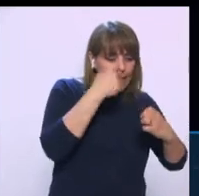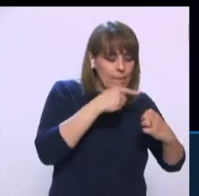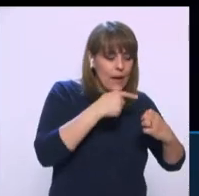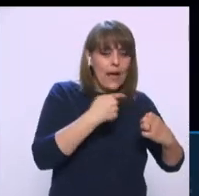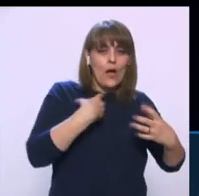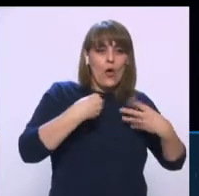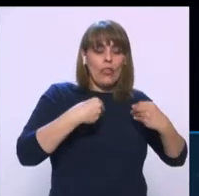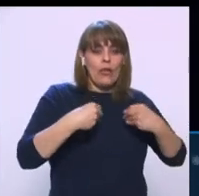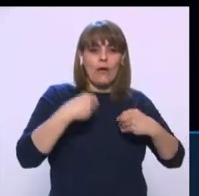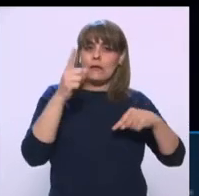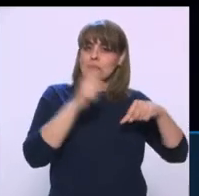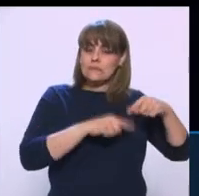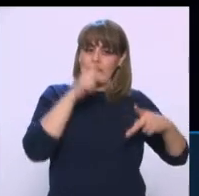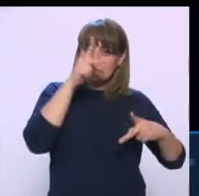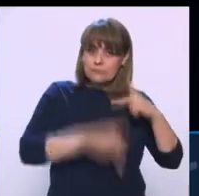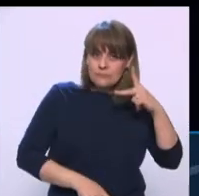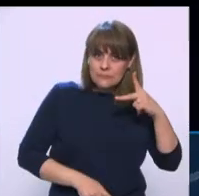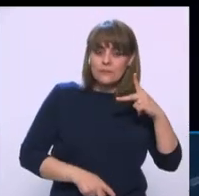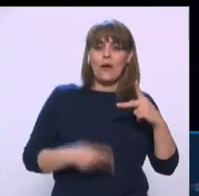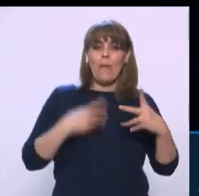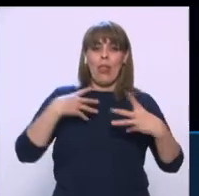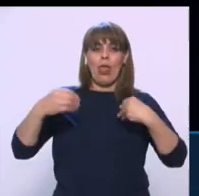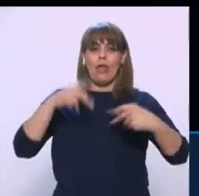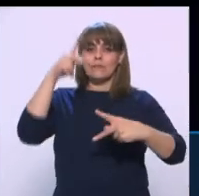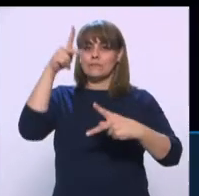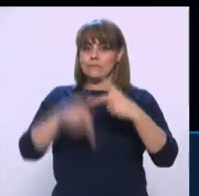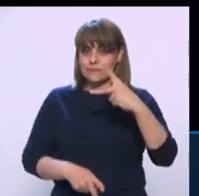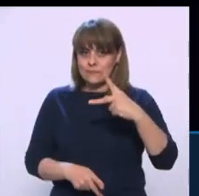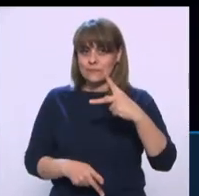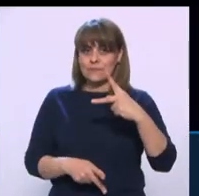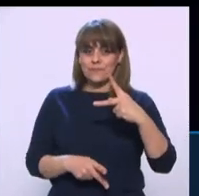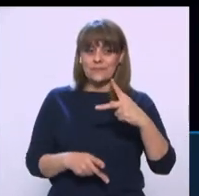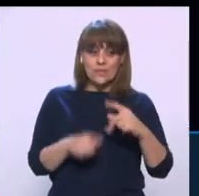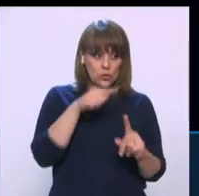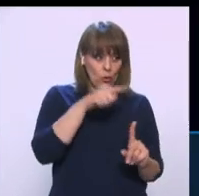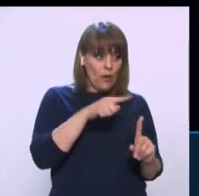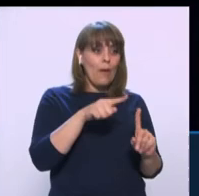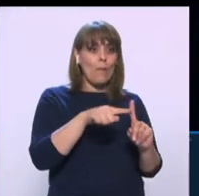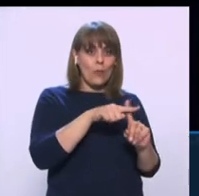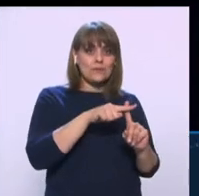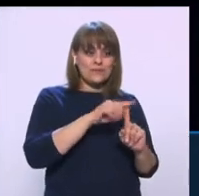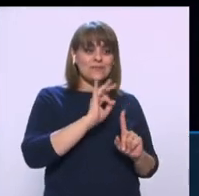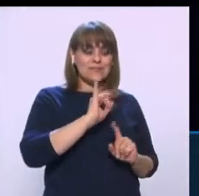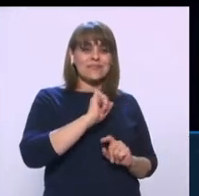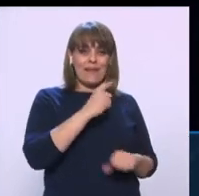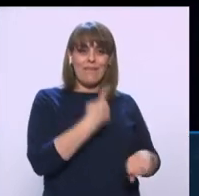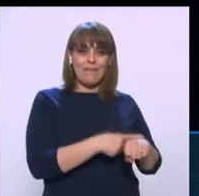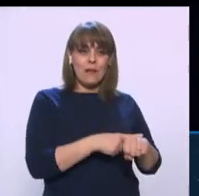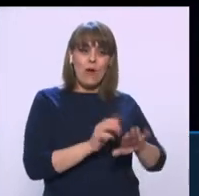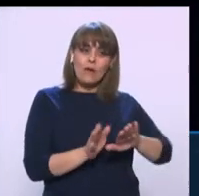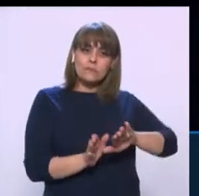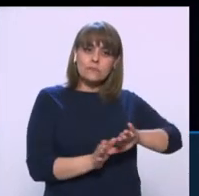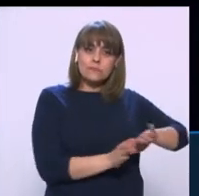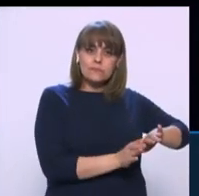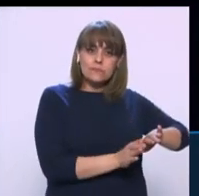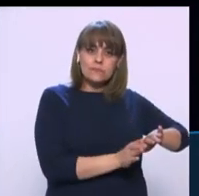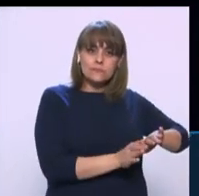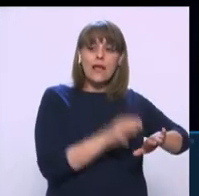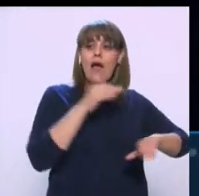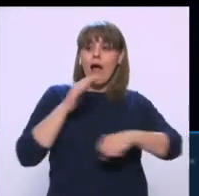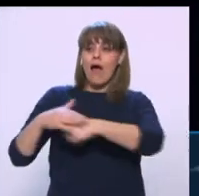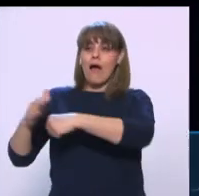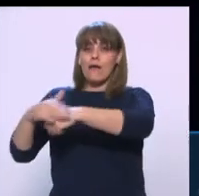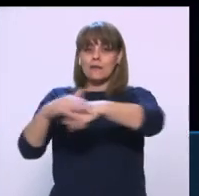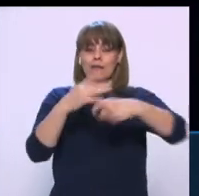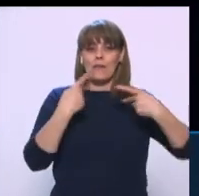romper estas cadenas de contagios, aislar a los positivos, a los casos sospechosos y avisar a sus contagios.